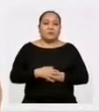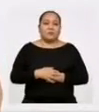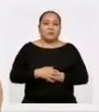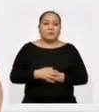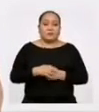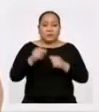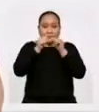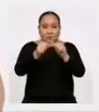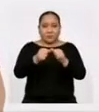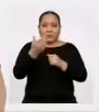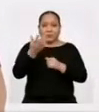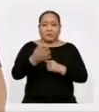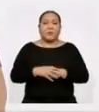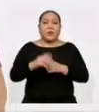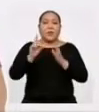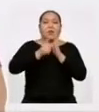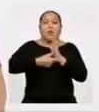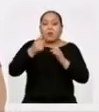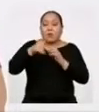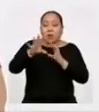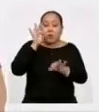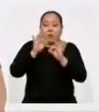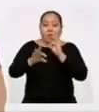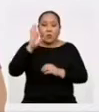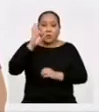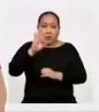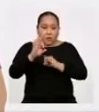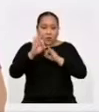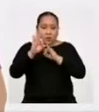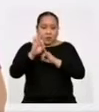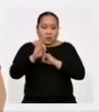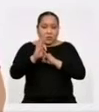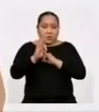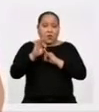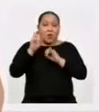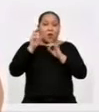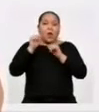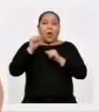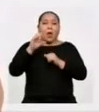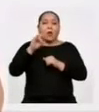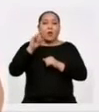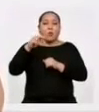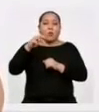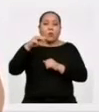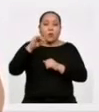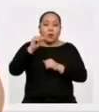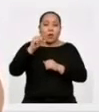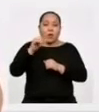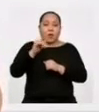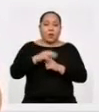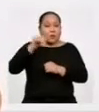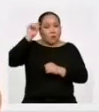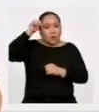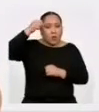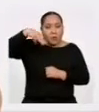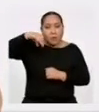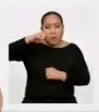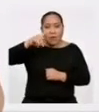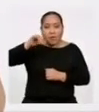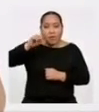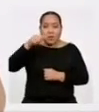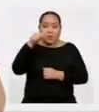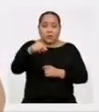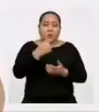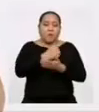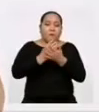Sigamos Luego de hallar las frecuencias absolutas acumuladas Debemos recordar que la mediana es una medida